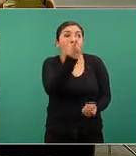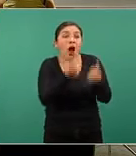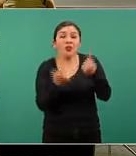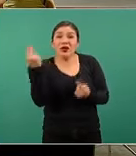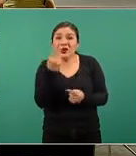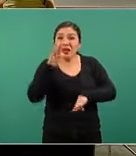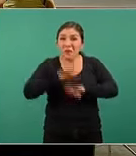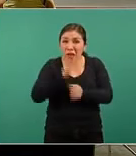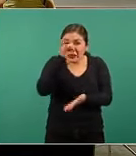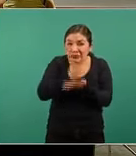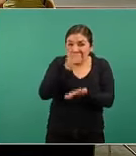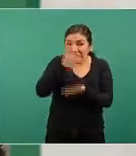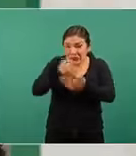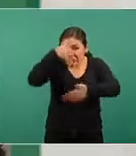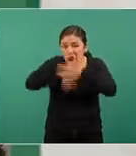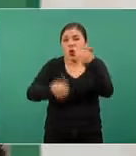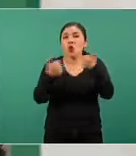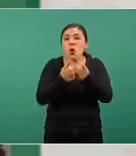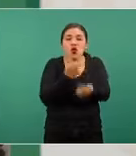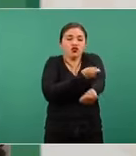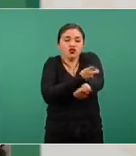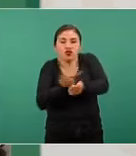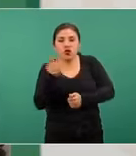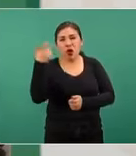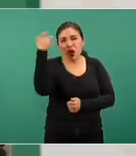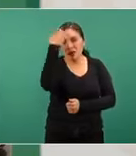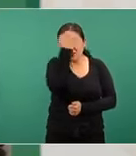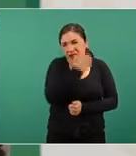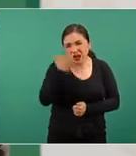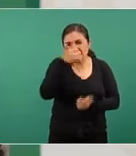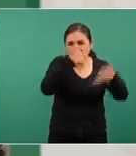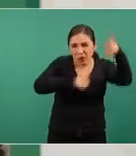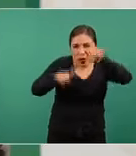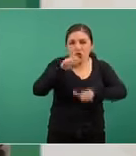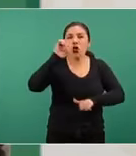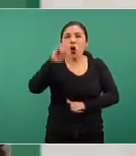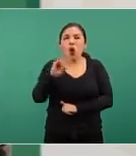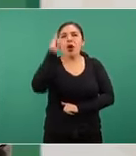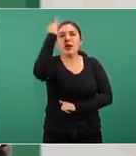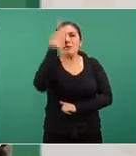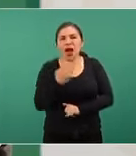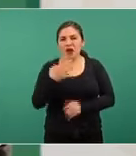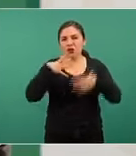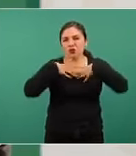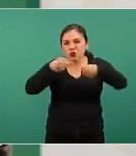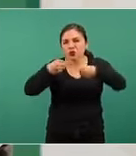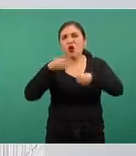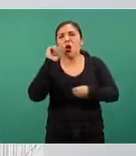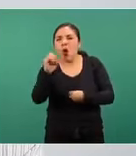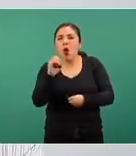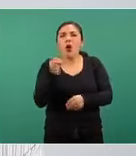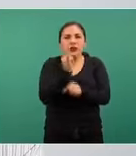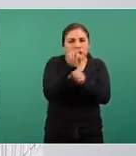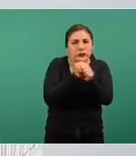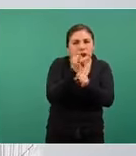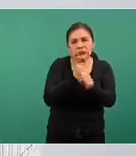diagnóstico ya sean pruebas de laboratorio ya sean estudios de imaginología ya sea investigación